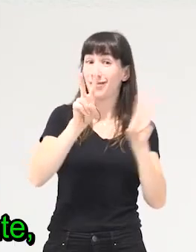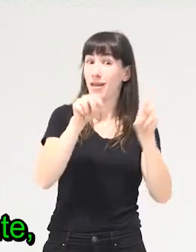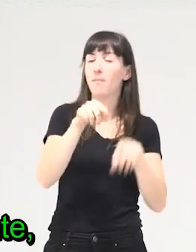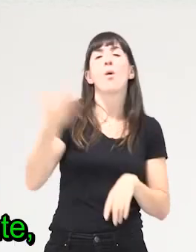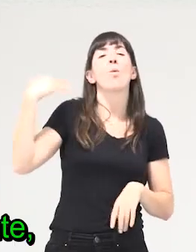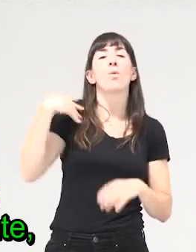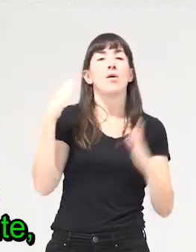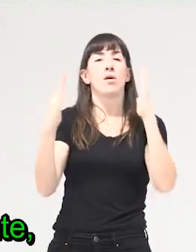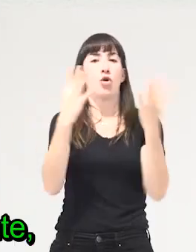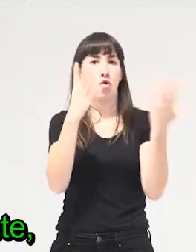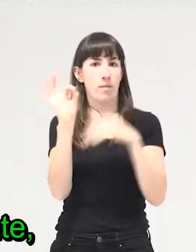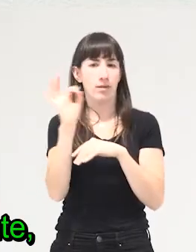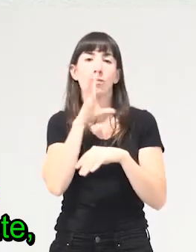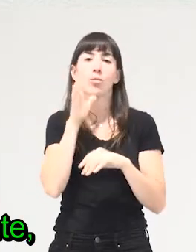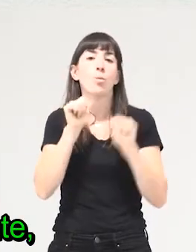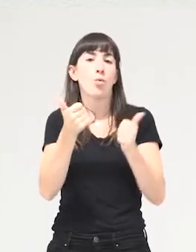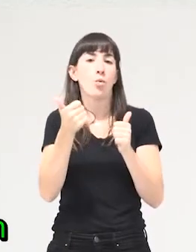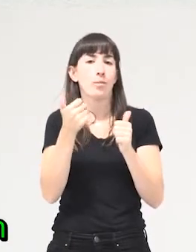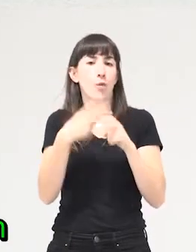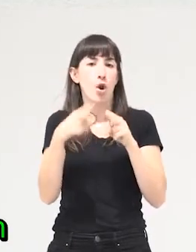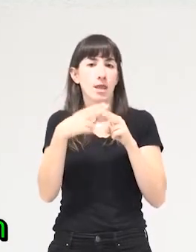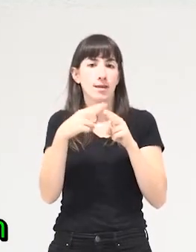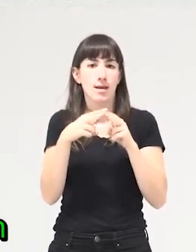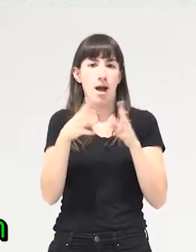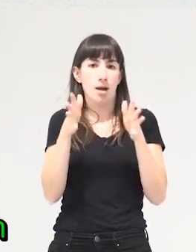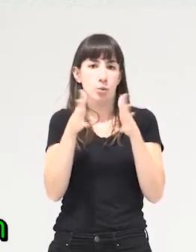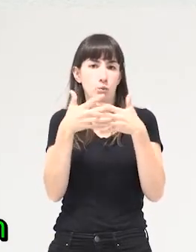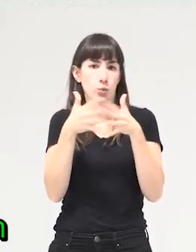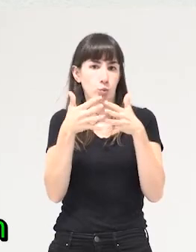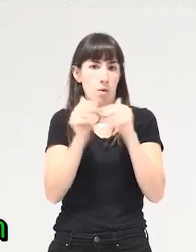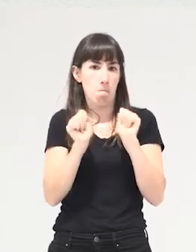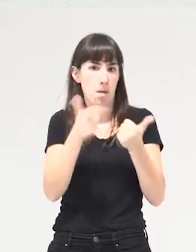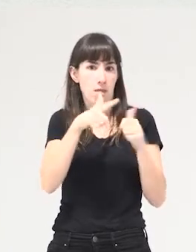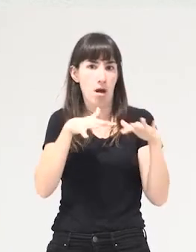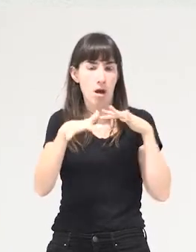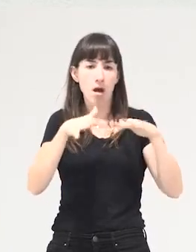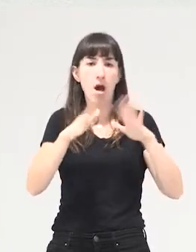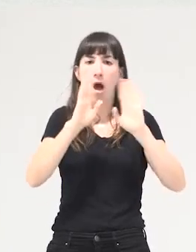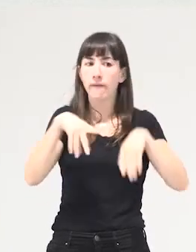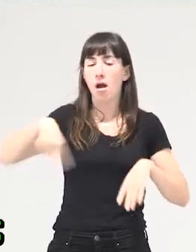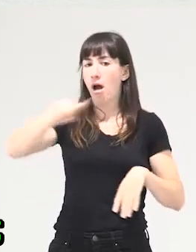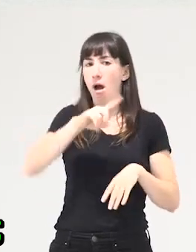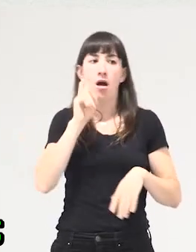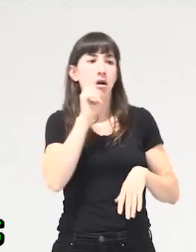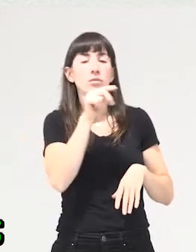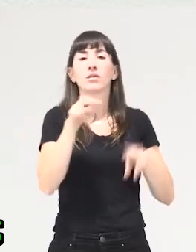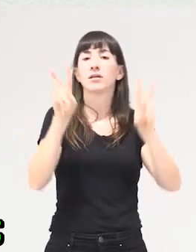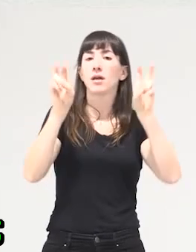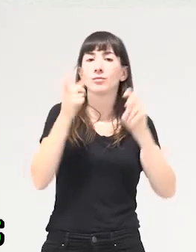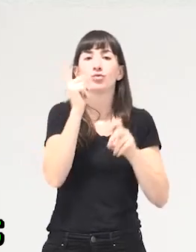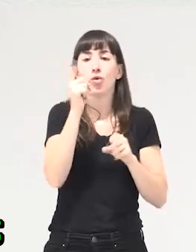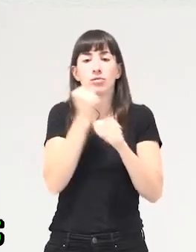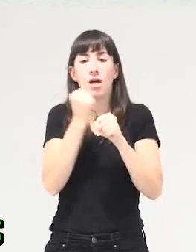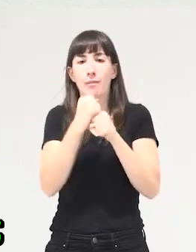políticas de ajuste estructural, fundamentalmente, y se dijo es que lo que aquí está en cuestión no es un sector laboral, no es simplemente